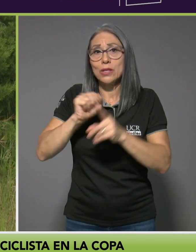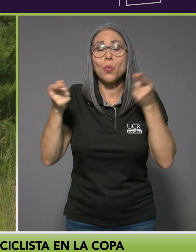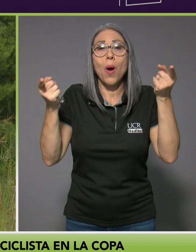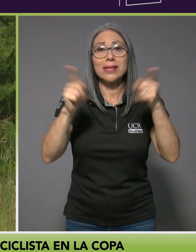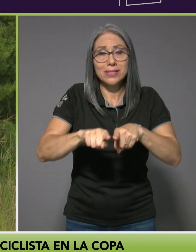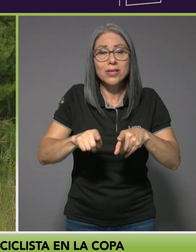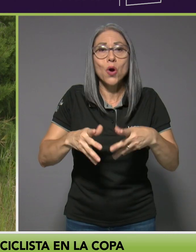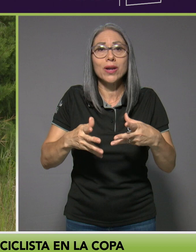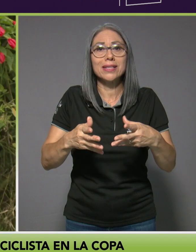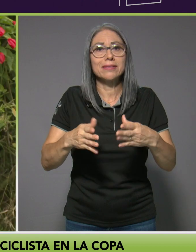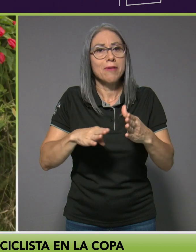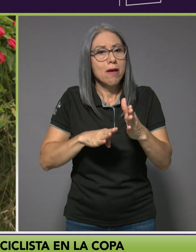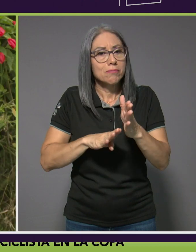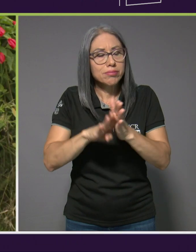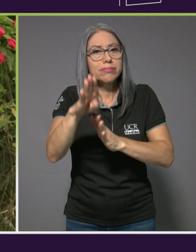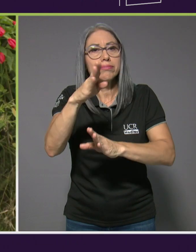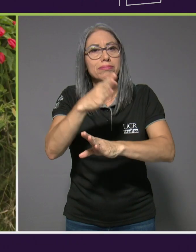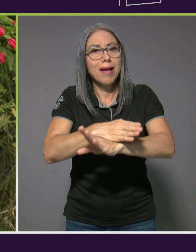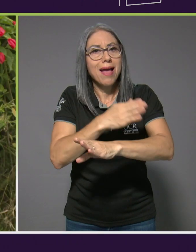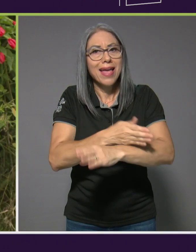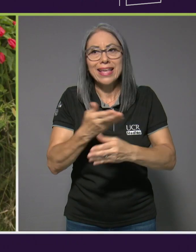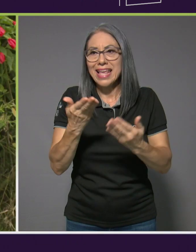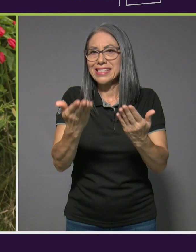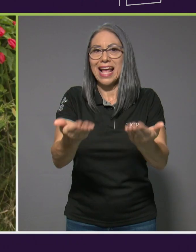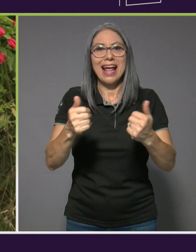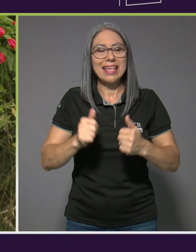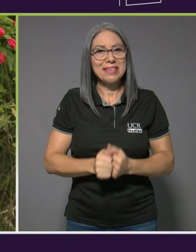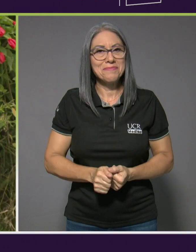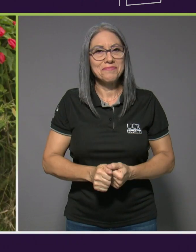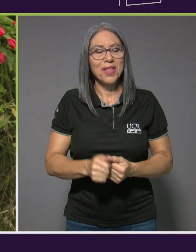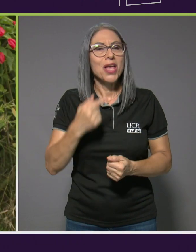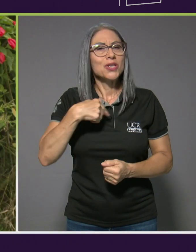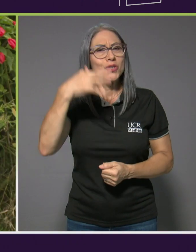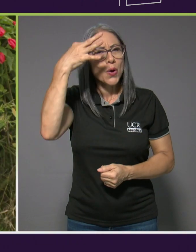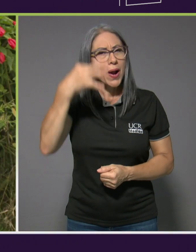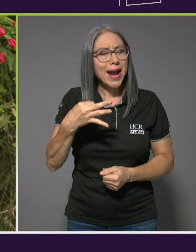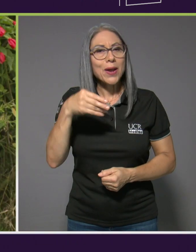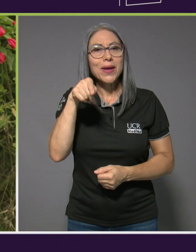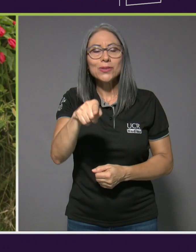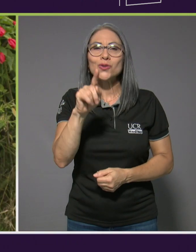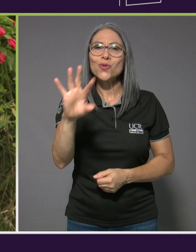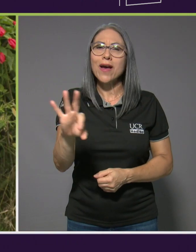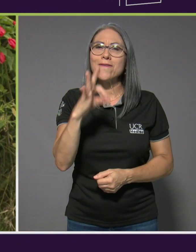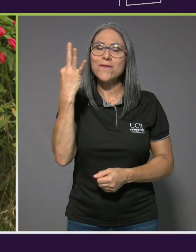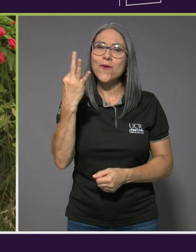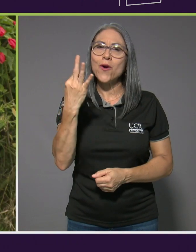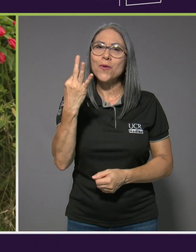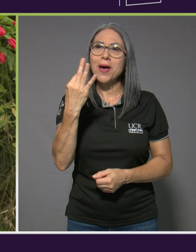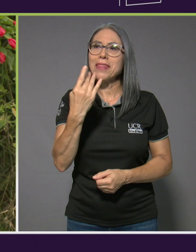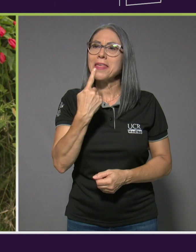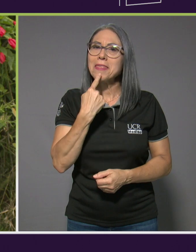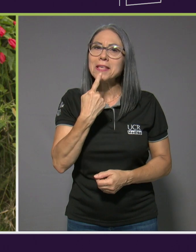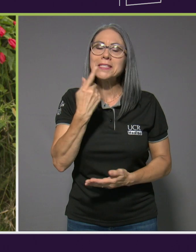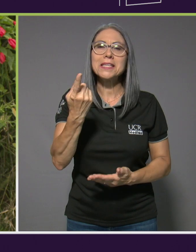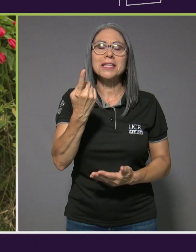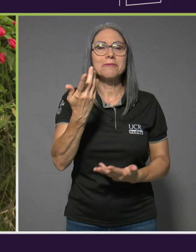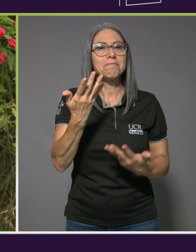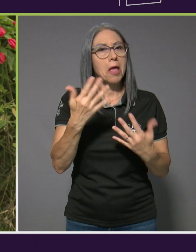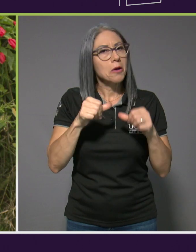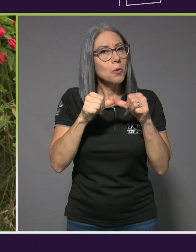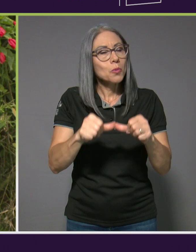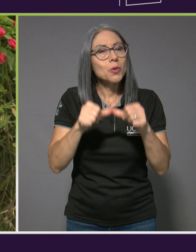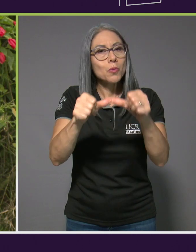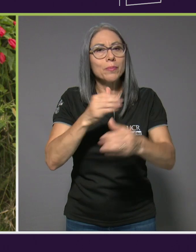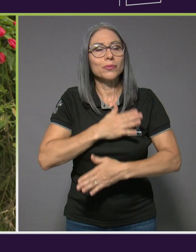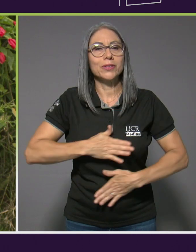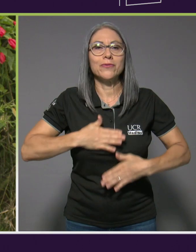y que están ahí. Creo que es como una forma de decir que continuamos disfrutando la vida